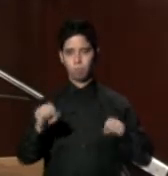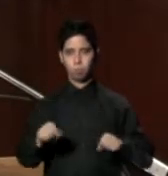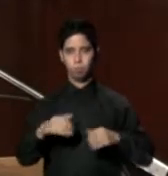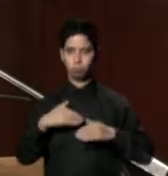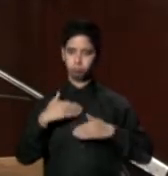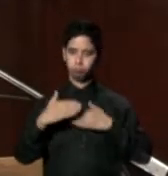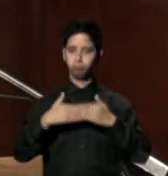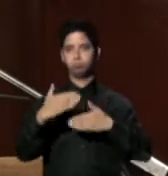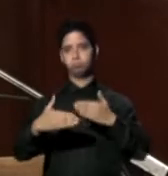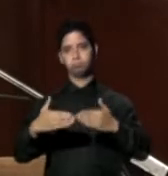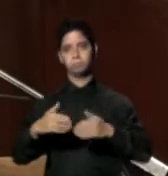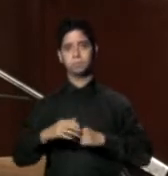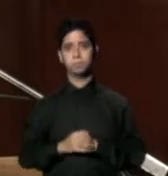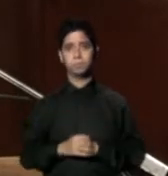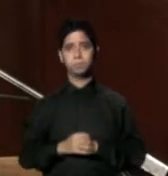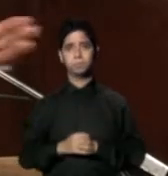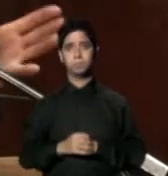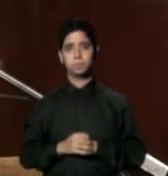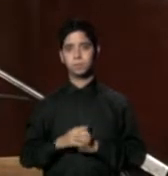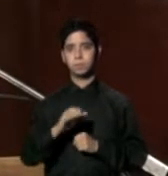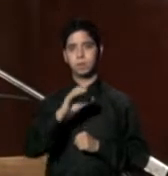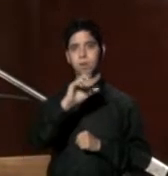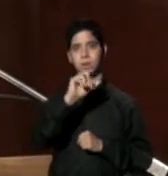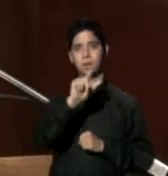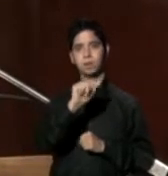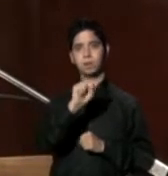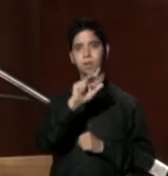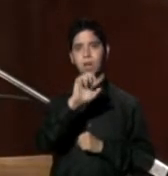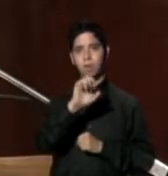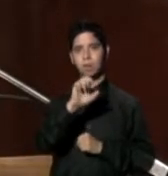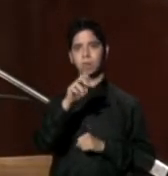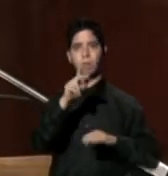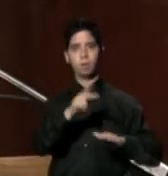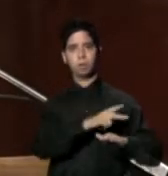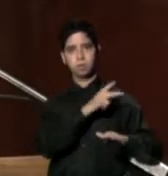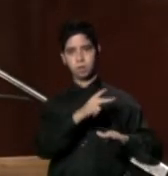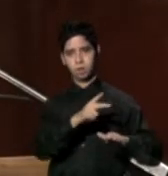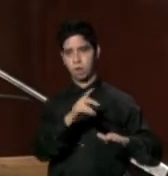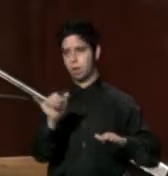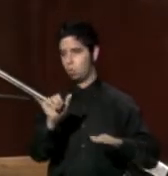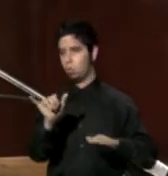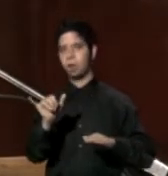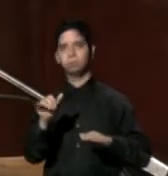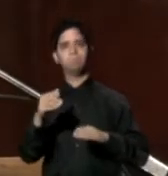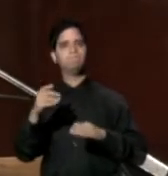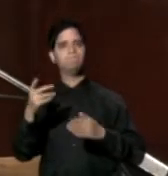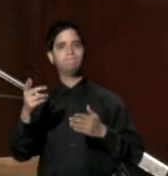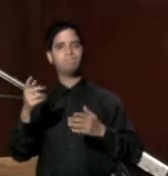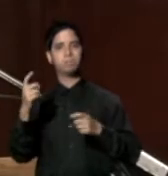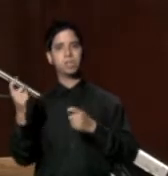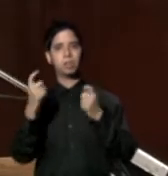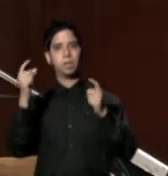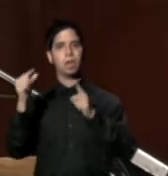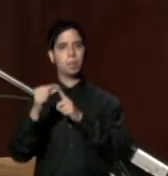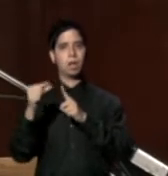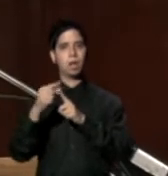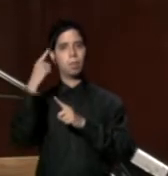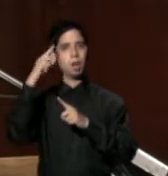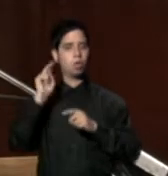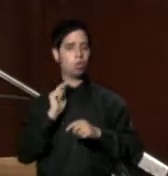Poesía y el Festival de la Palabra ofrecen esa ventana Para que nos miremos introspectivamente